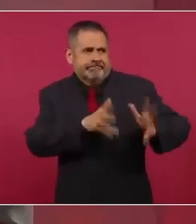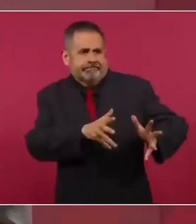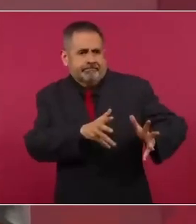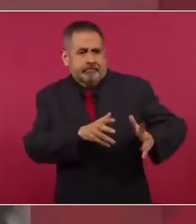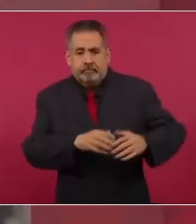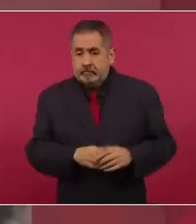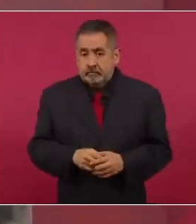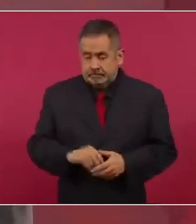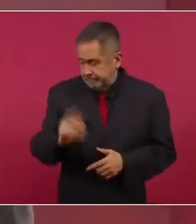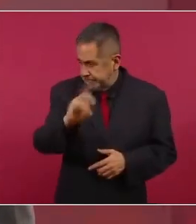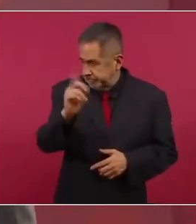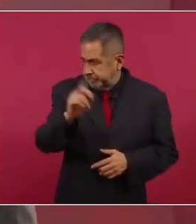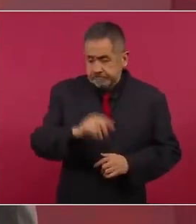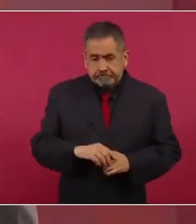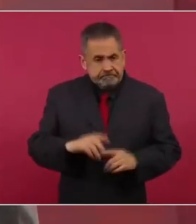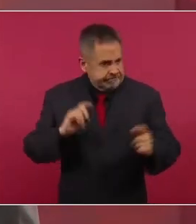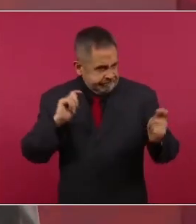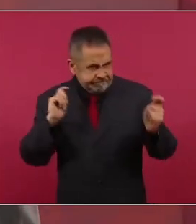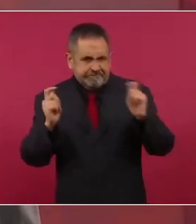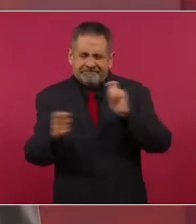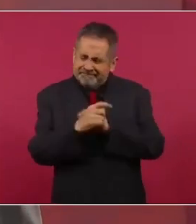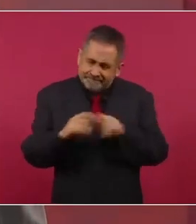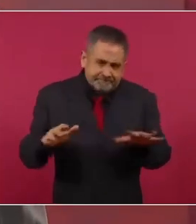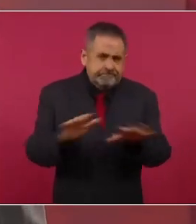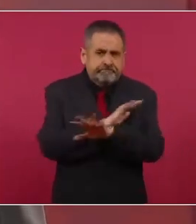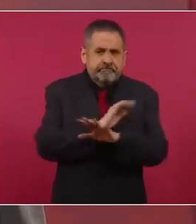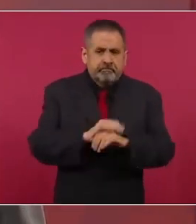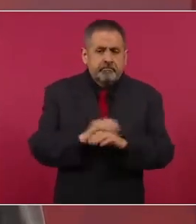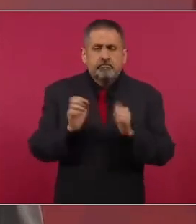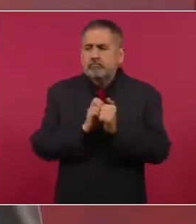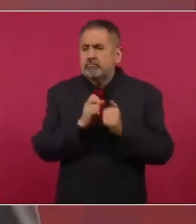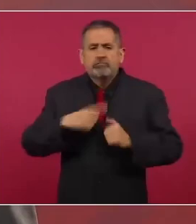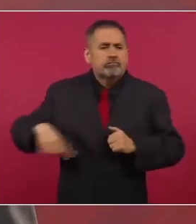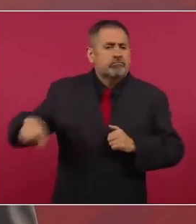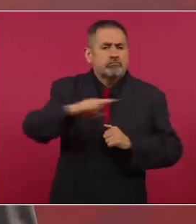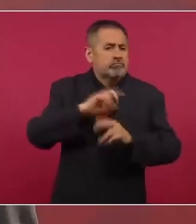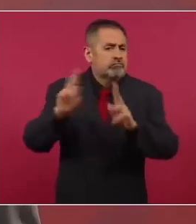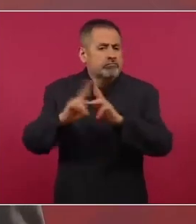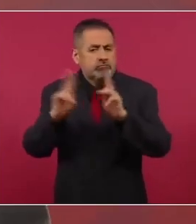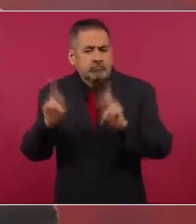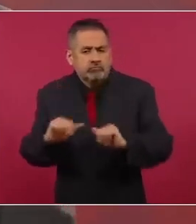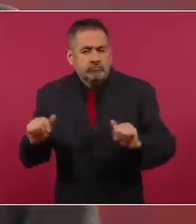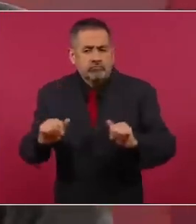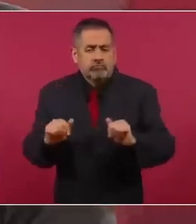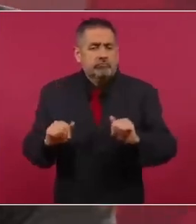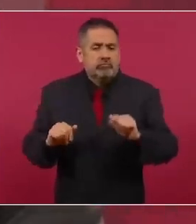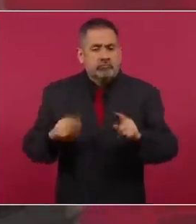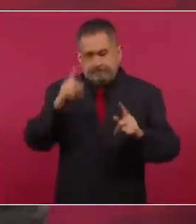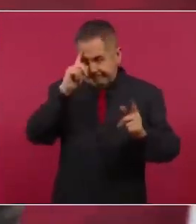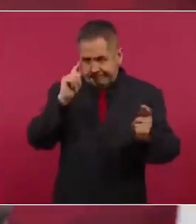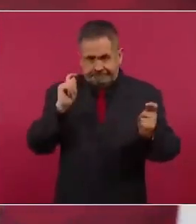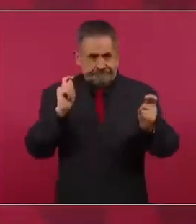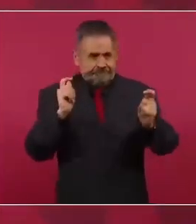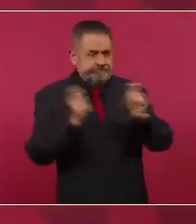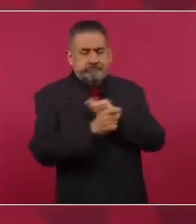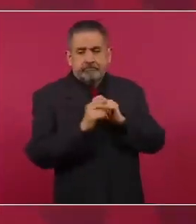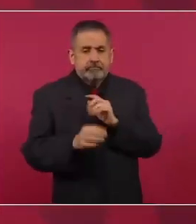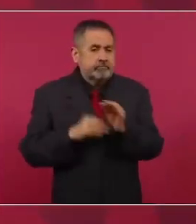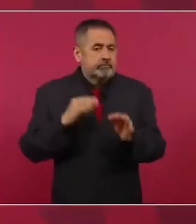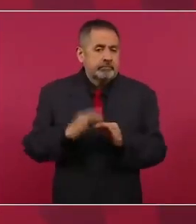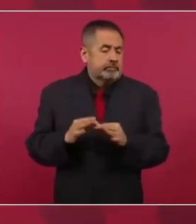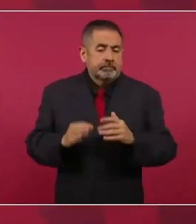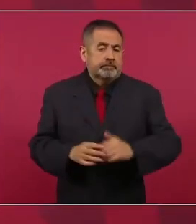transformación pacífica, pero transformación al fin.